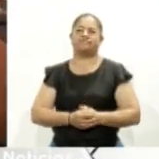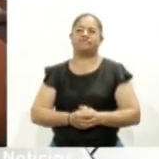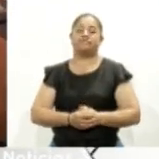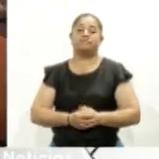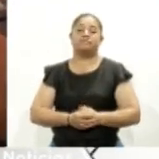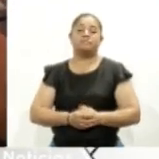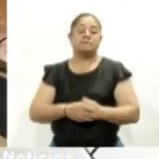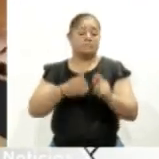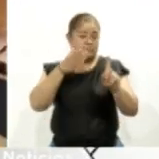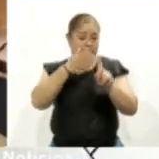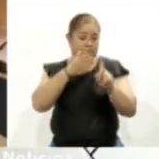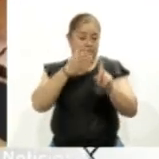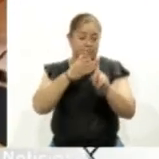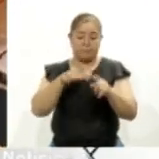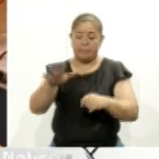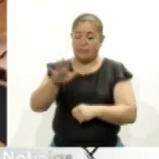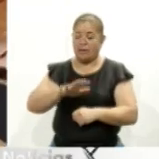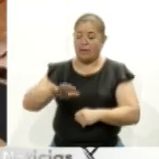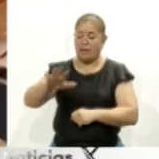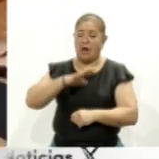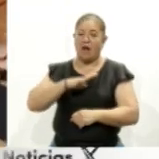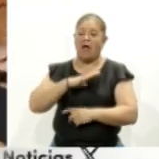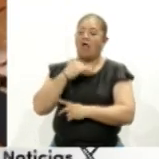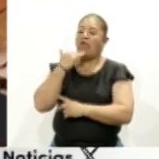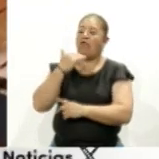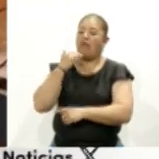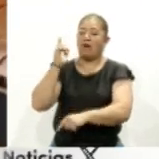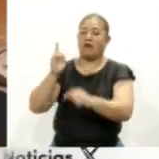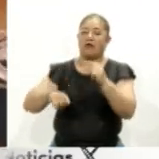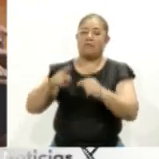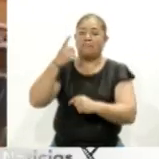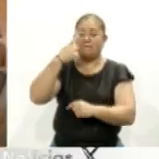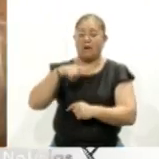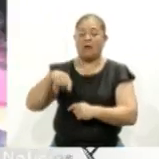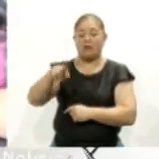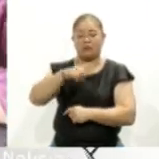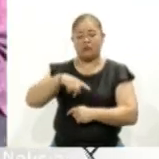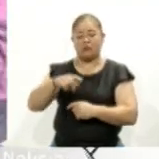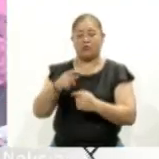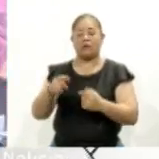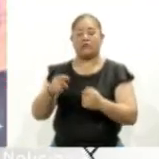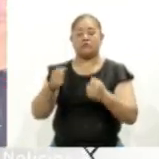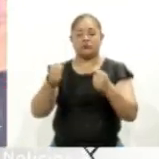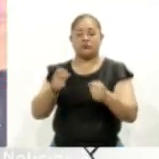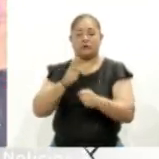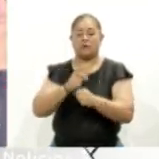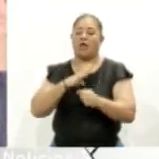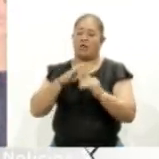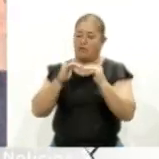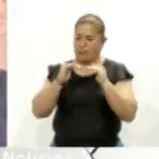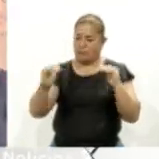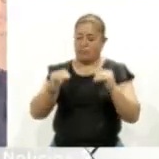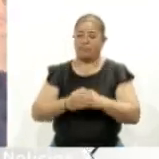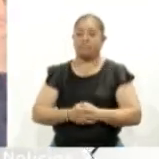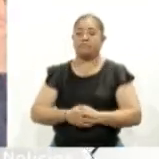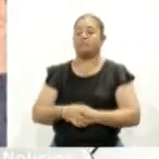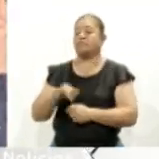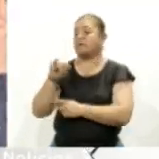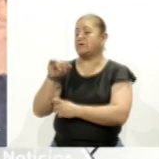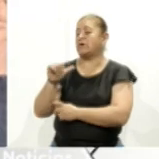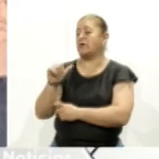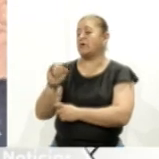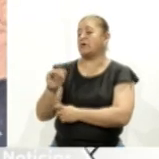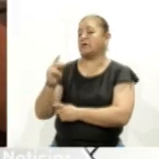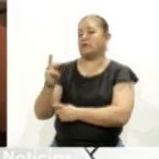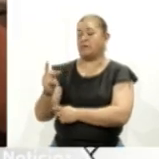Con el objetivo de inhibir actos de corrupción que incentive la construcción y consolidación de una sociedad democrática, el Instituto de Acceso a la Información